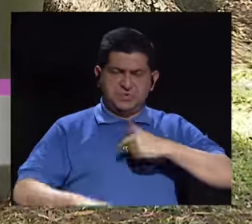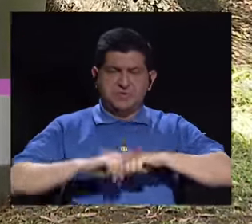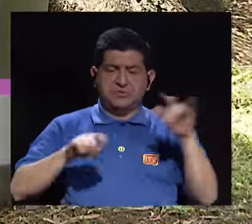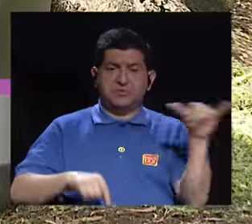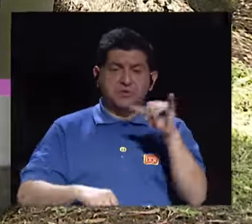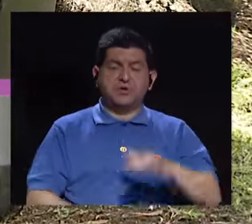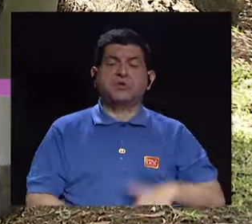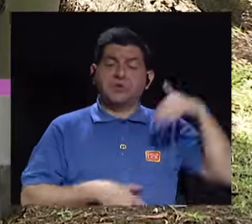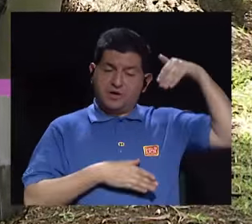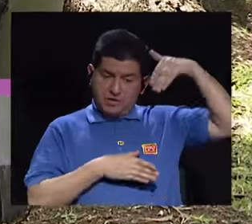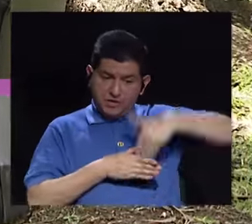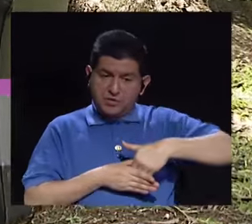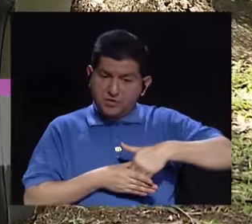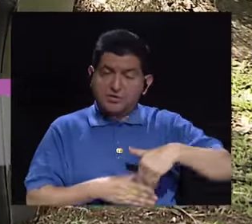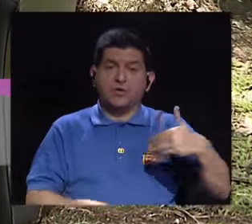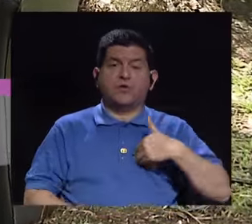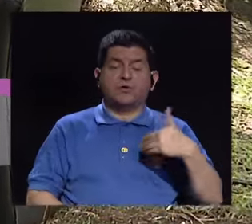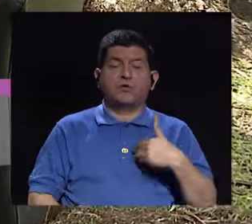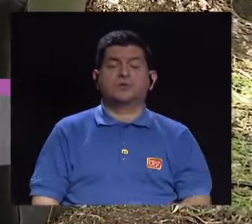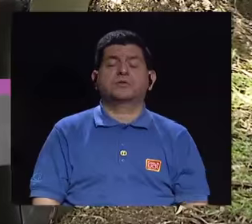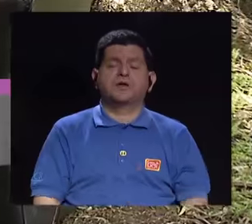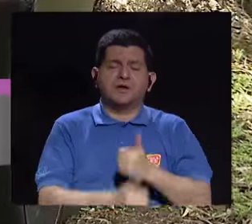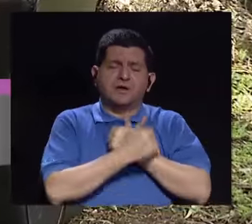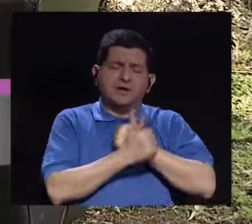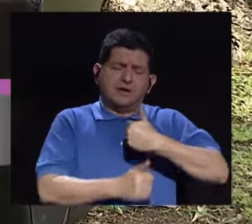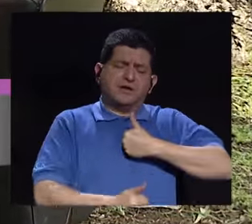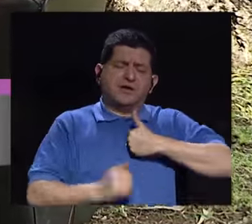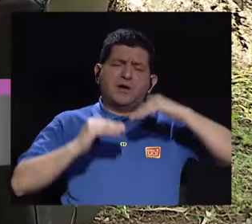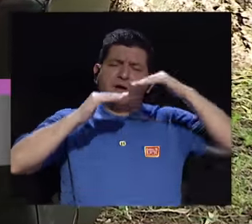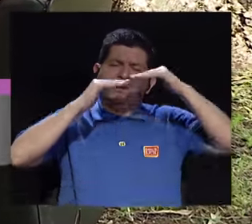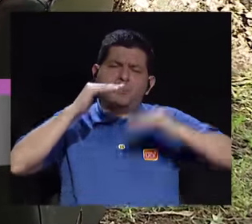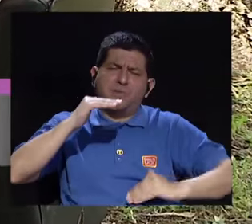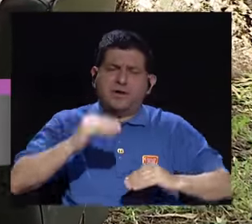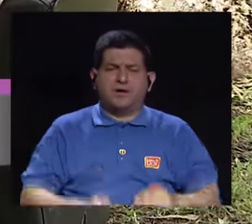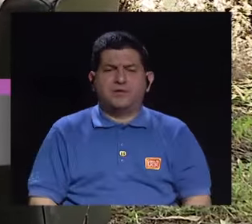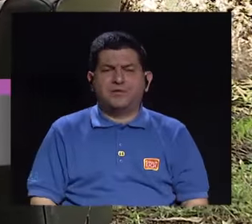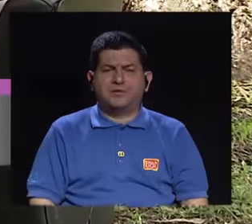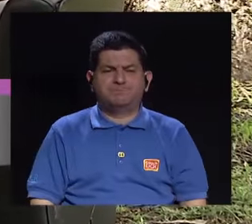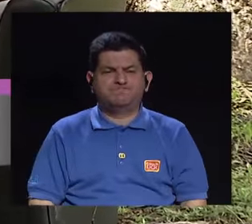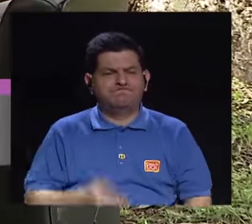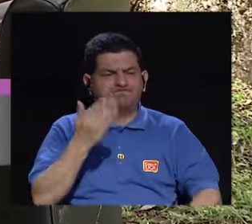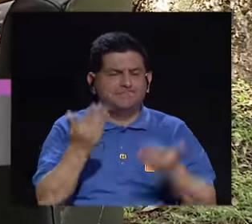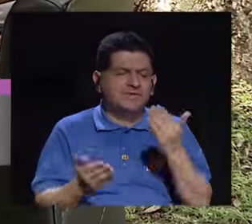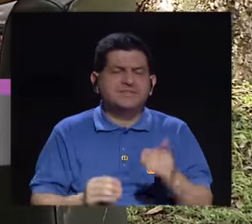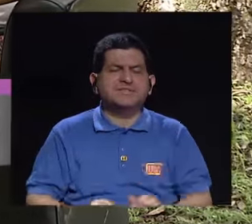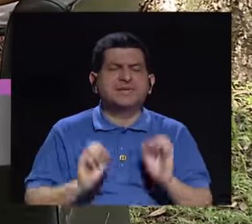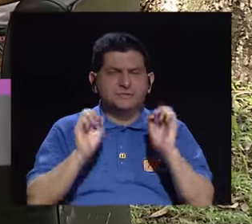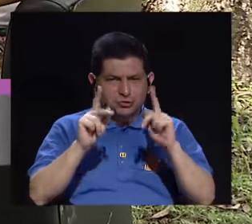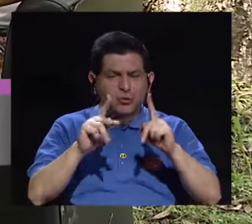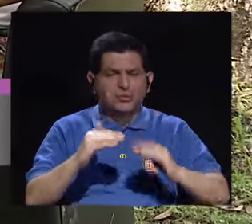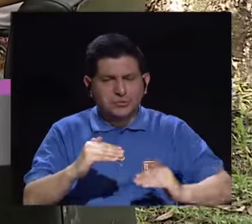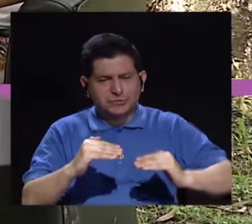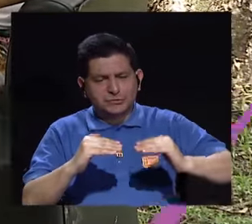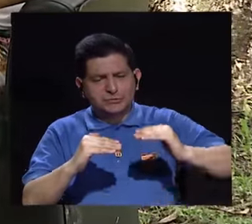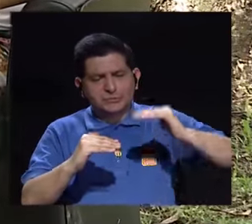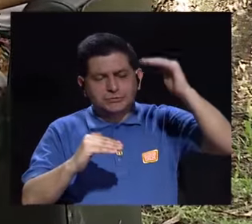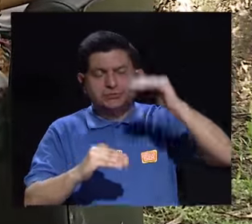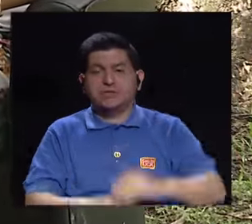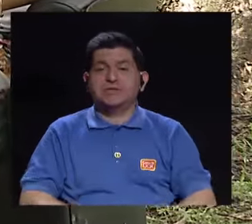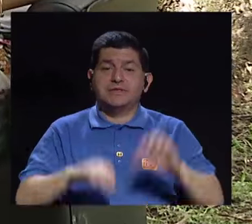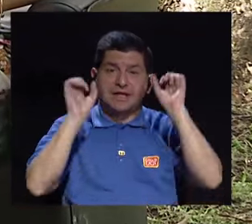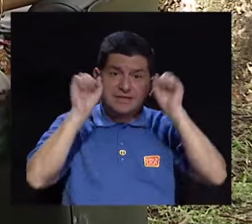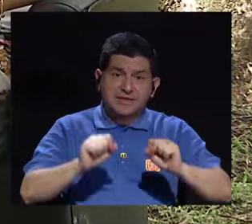mismo, pero también interiormente, o tiene la autoestima baja, está vulnerable, tiene más probabilidades de